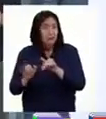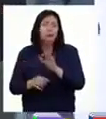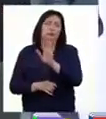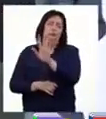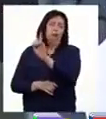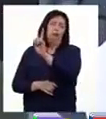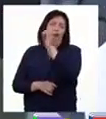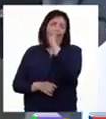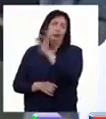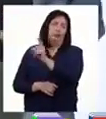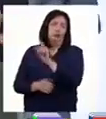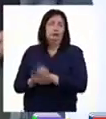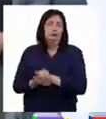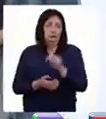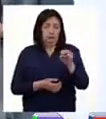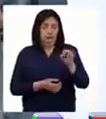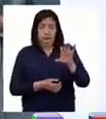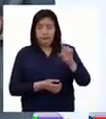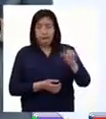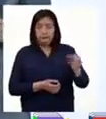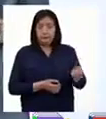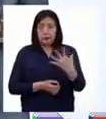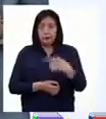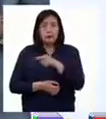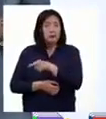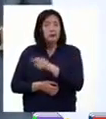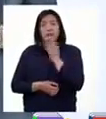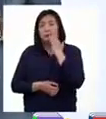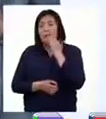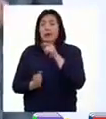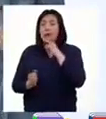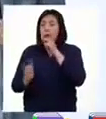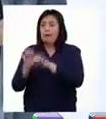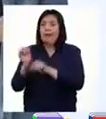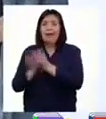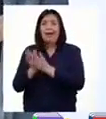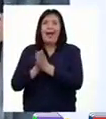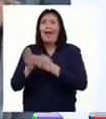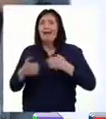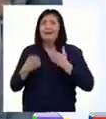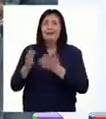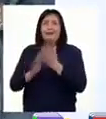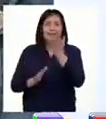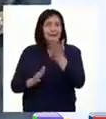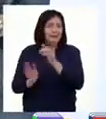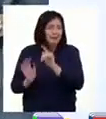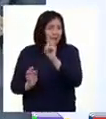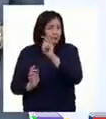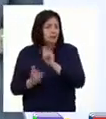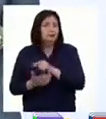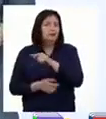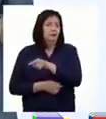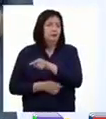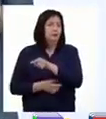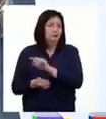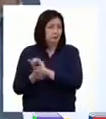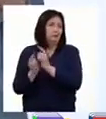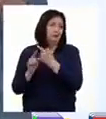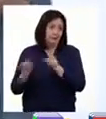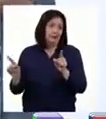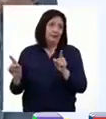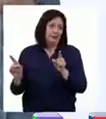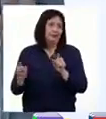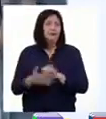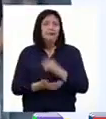Yo creo que no, porque Nicole menciona que su mamá y su hermana estaban muy emocionadas. Creo que ellas vivieron ese cambio de una manera